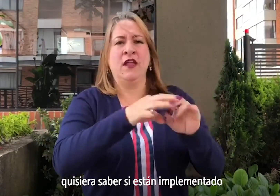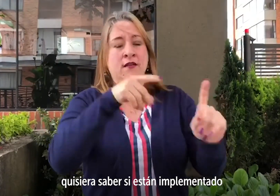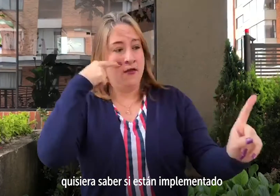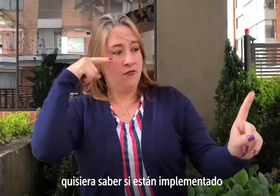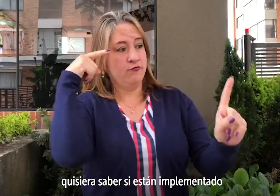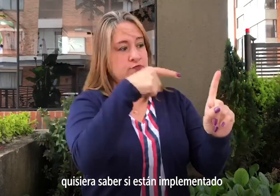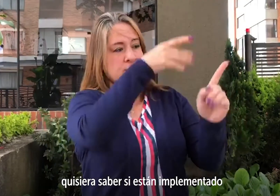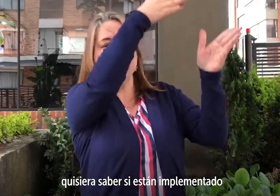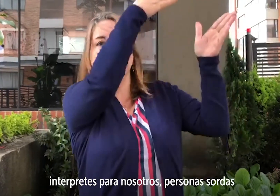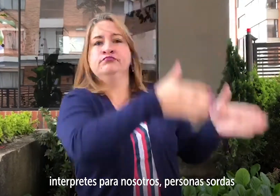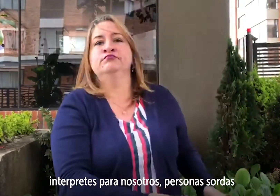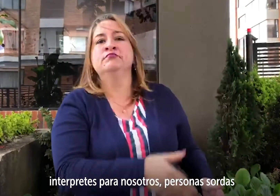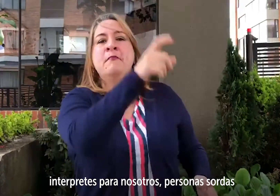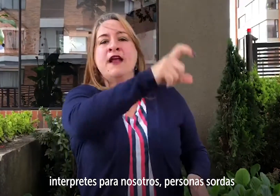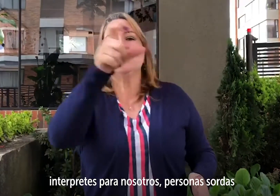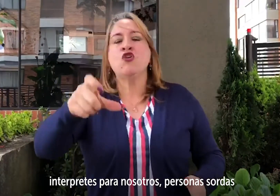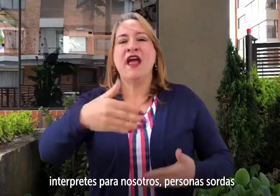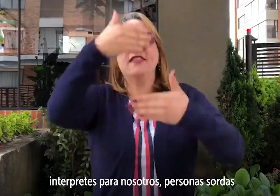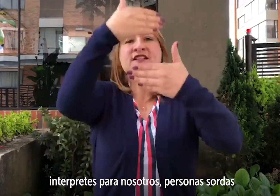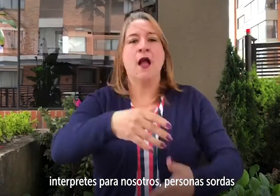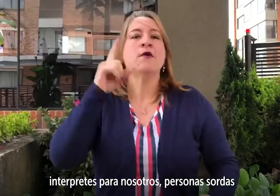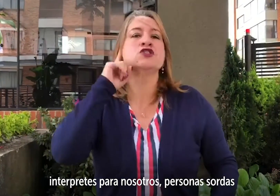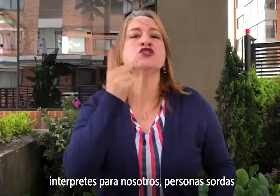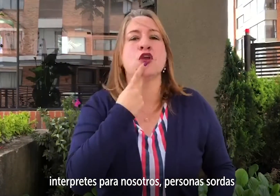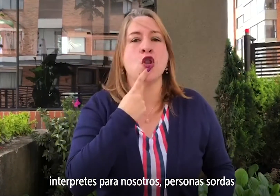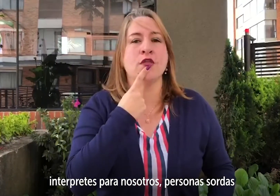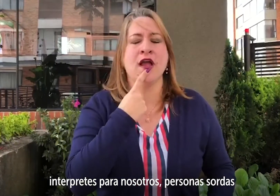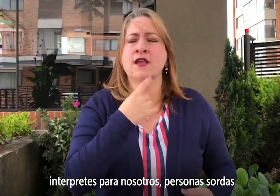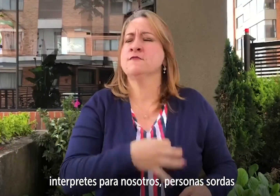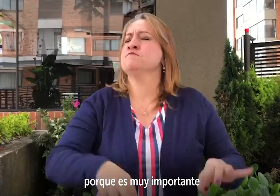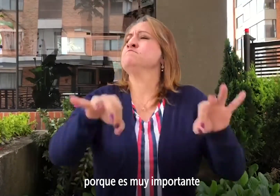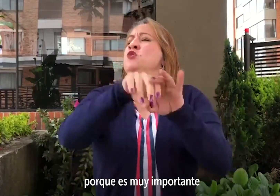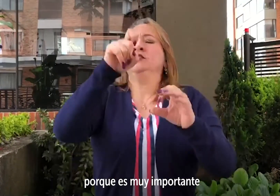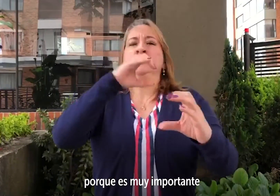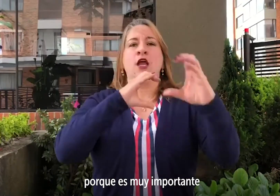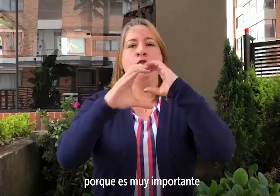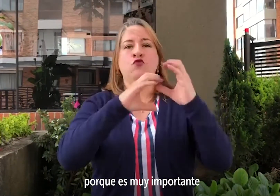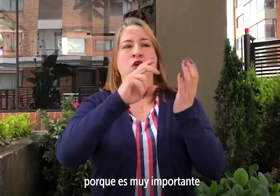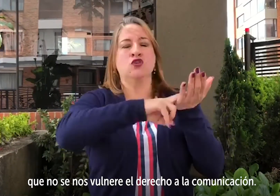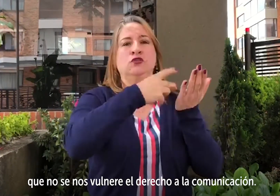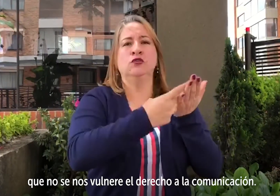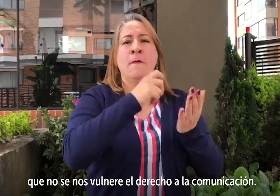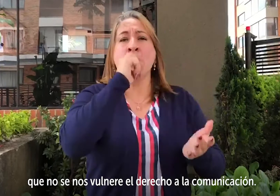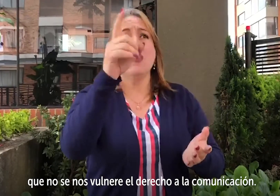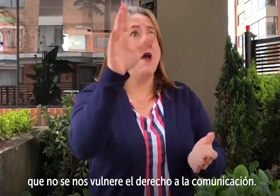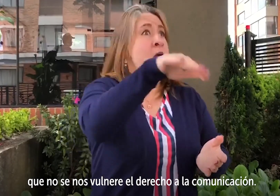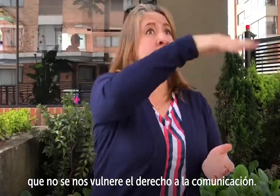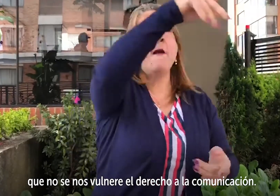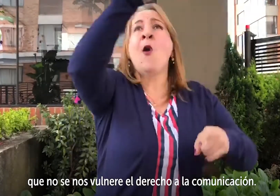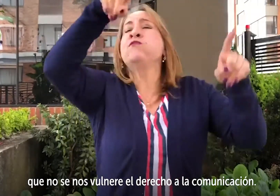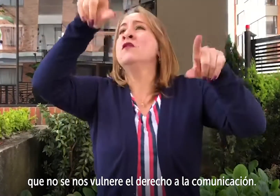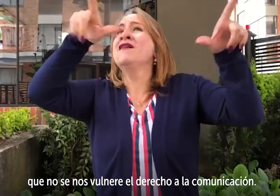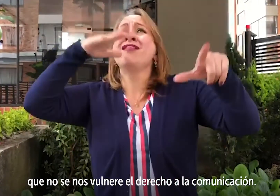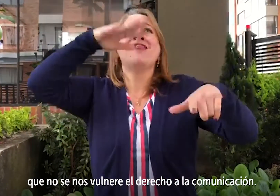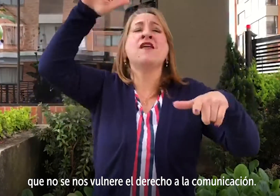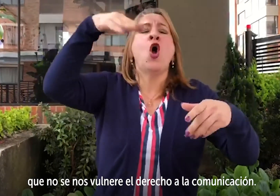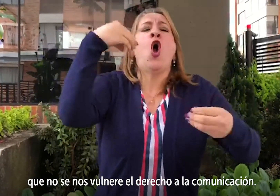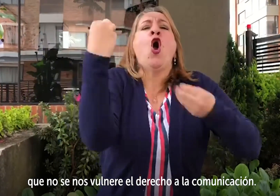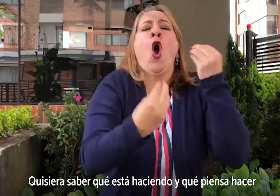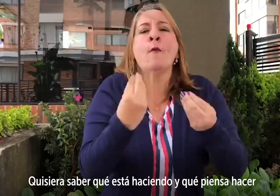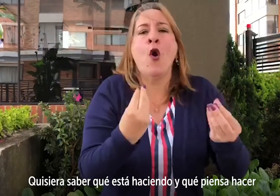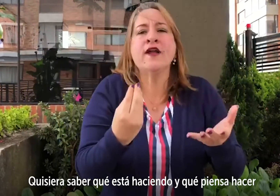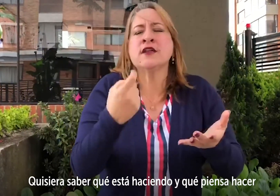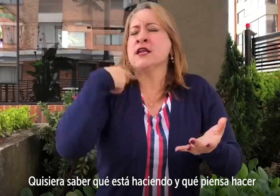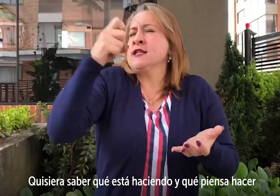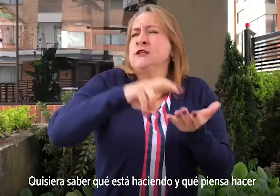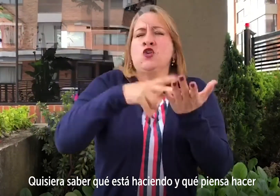si están implementando intérpretes para nosotros, personas sordas. Porque es muy importante que no se nos vulnere el derecho a la comunicación.